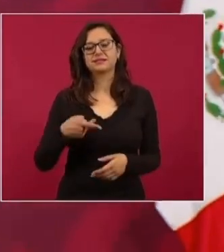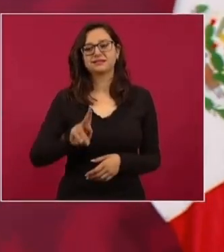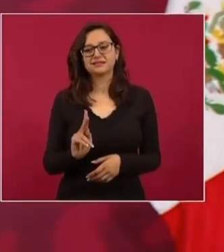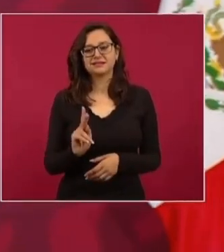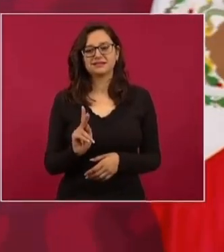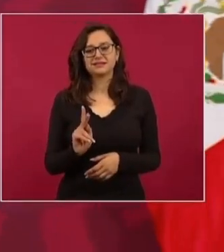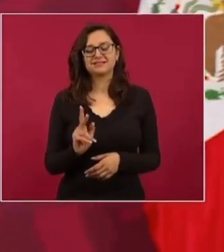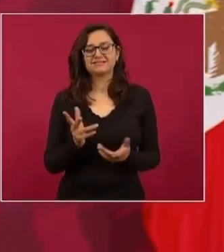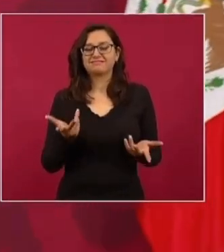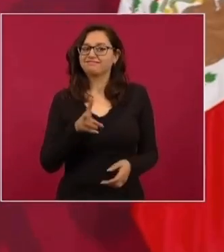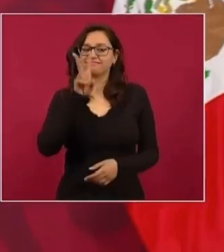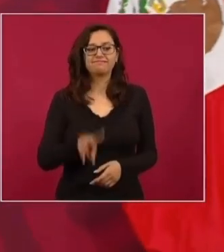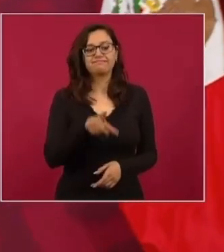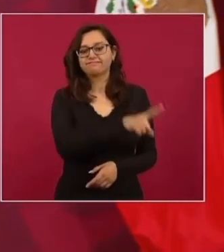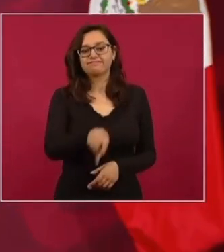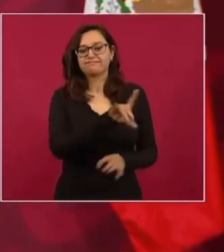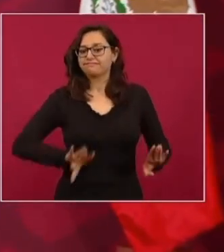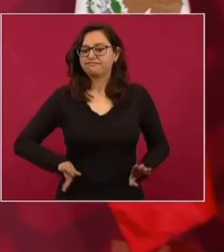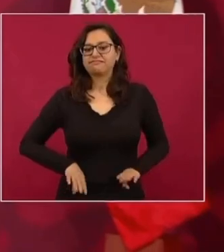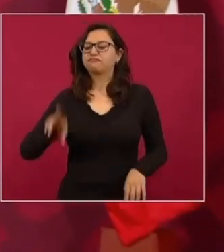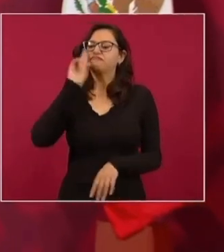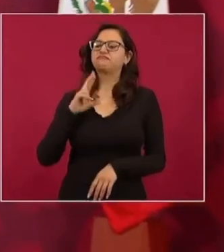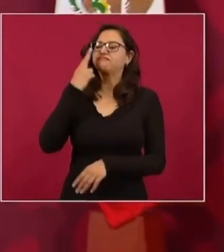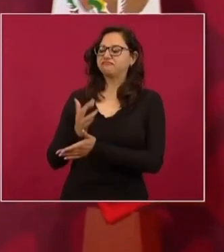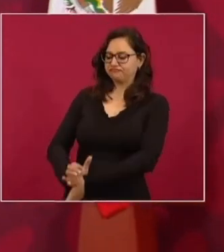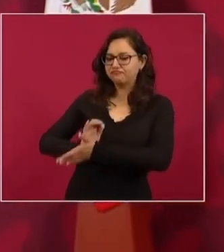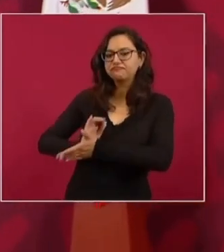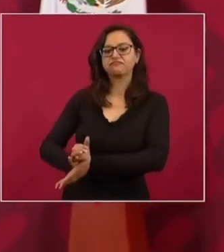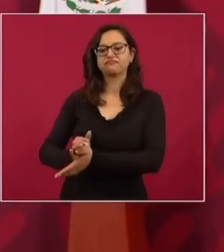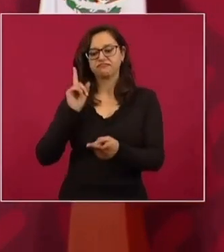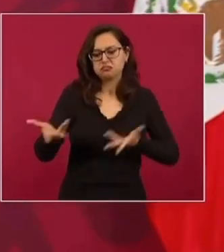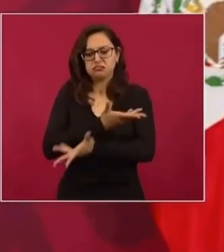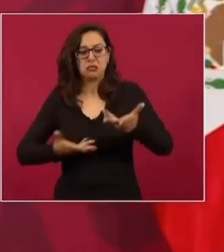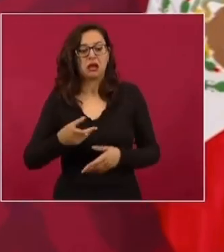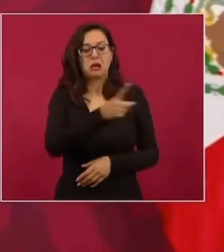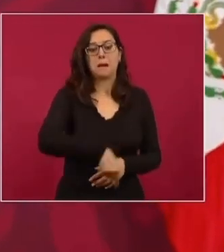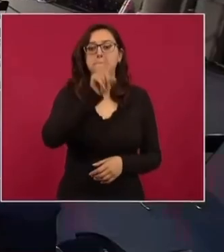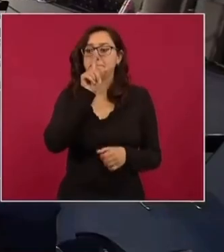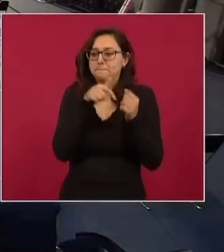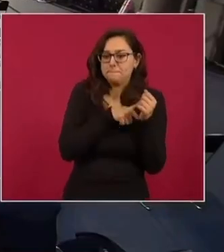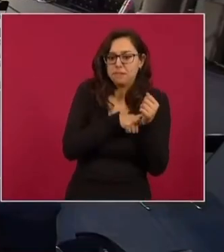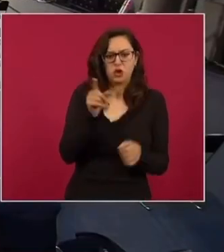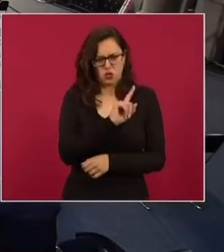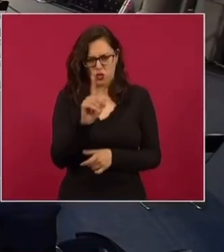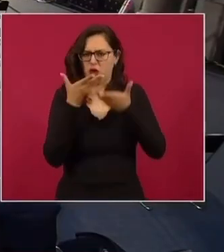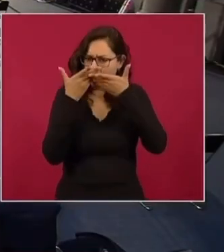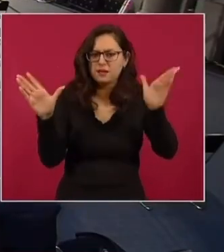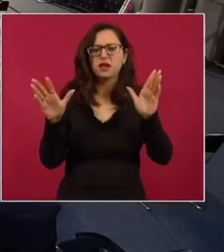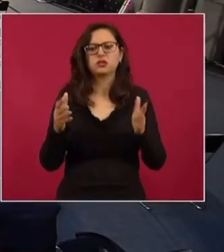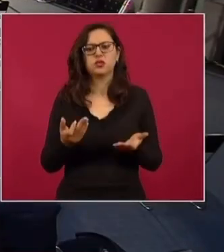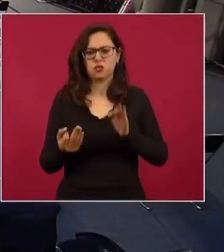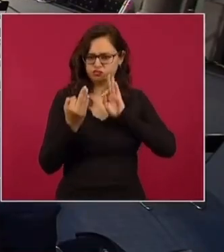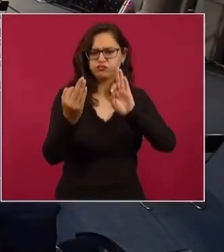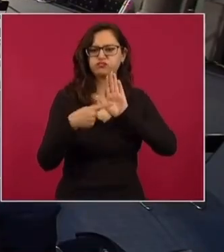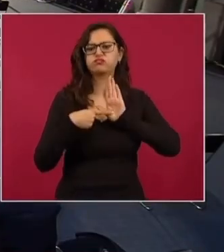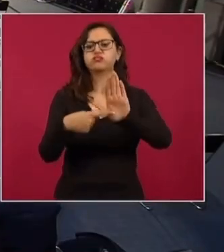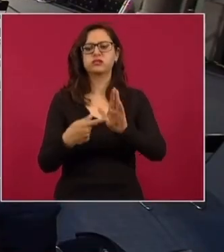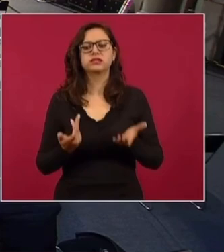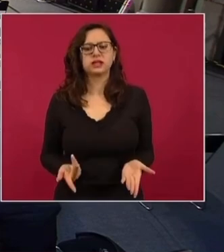Pero es mucho el racismo, el clasismo y el coraje. A ver si no está Hernández. ¡Producción! Porque,